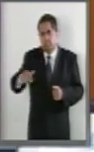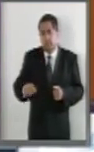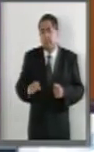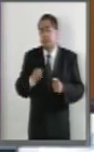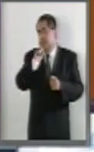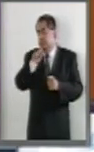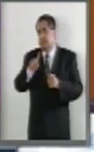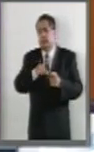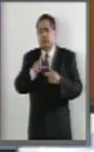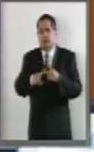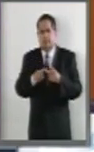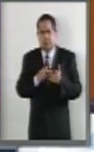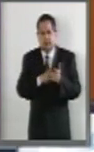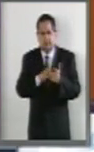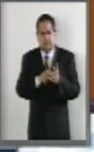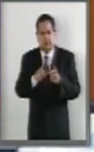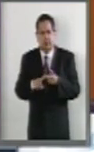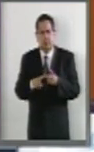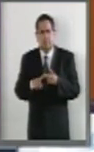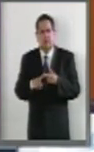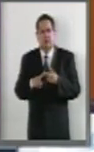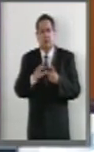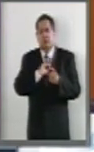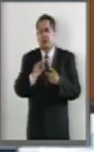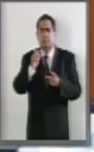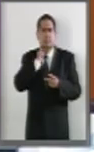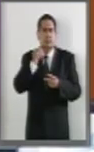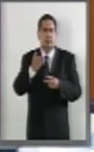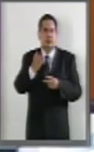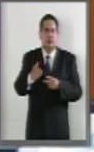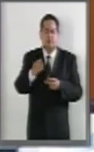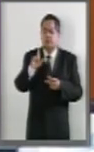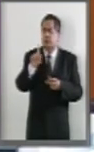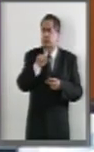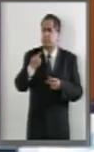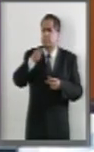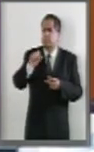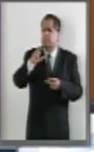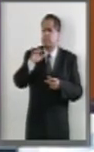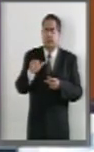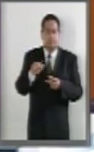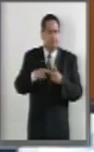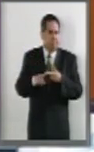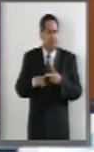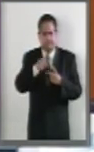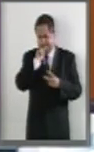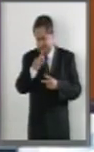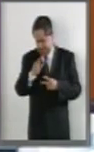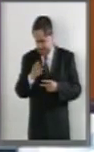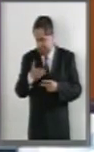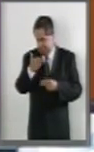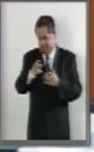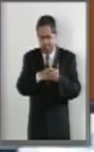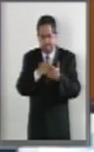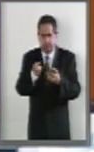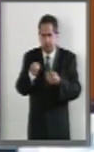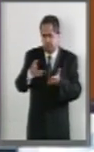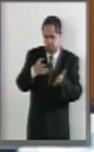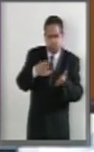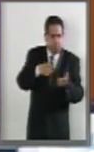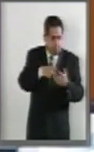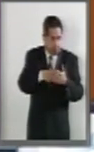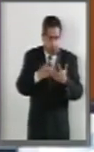una modificación que propone la senadora Luz María Berinstein, que tiene que ver con que también se hagan incentivos a quien